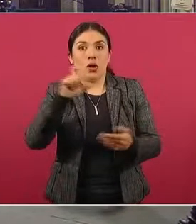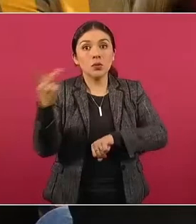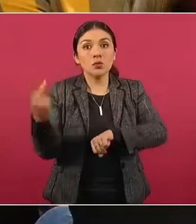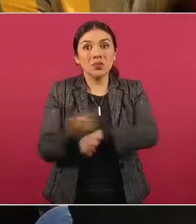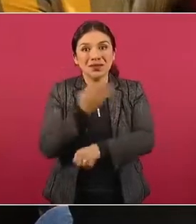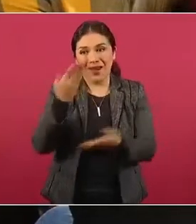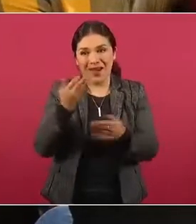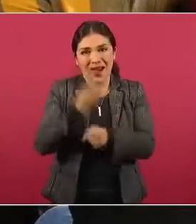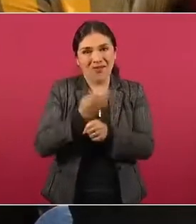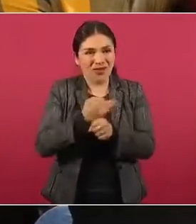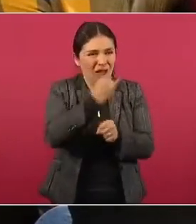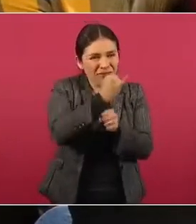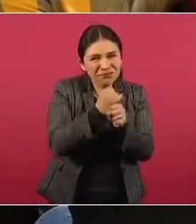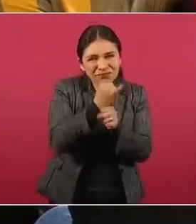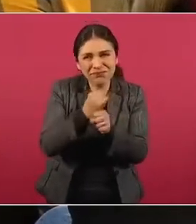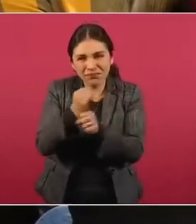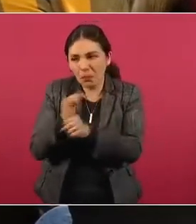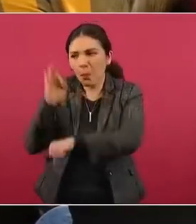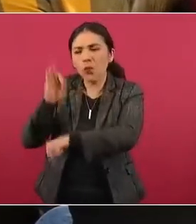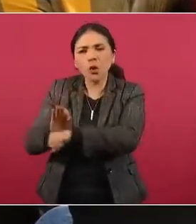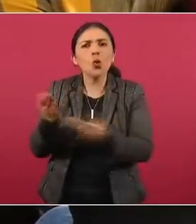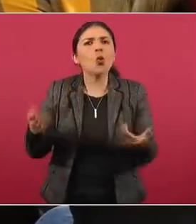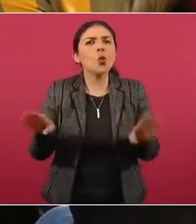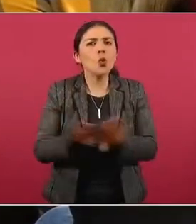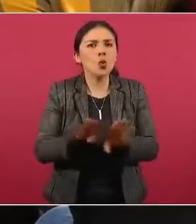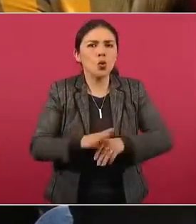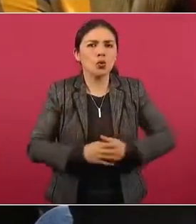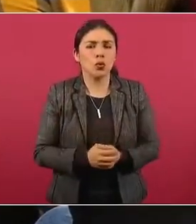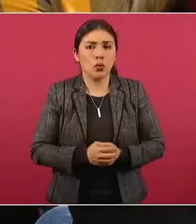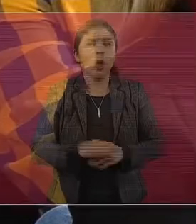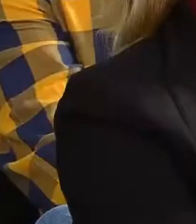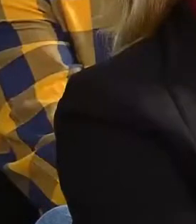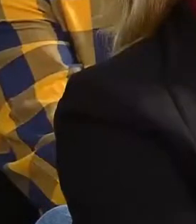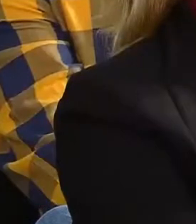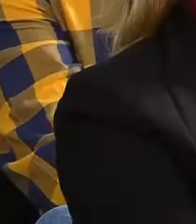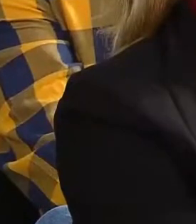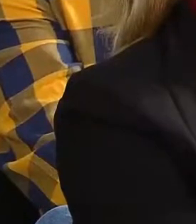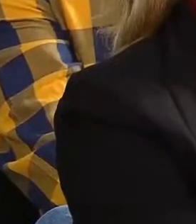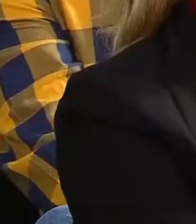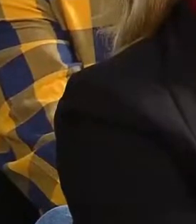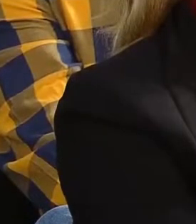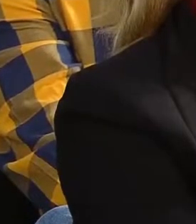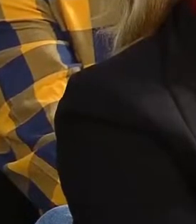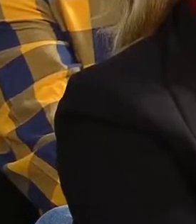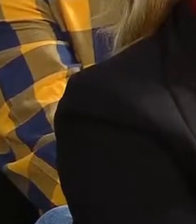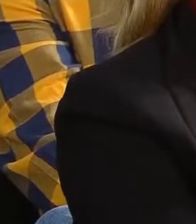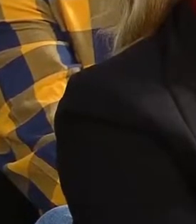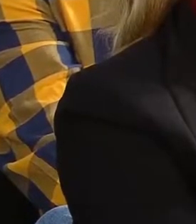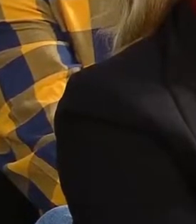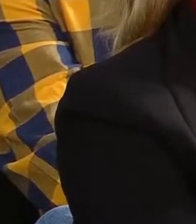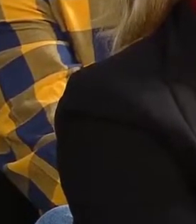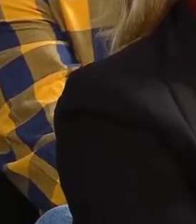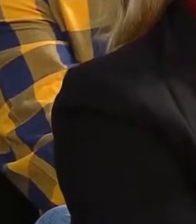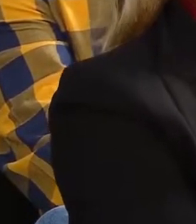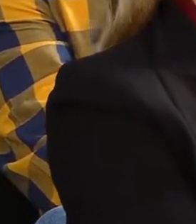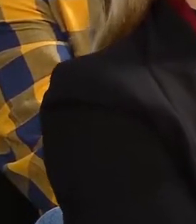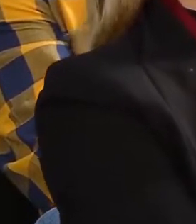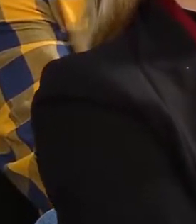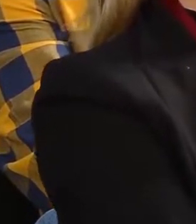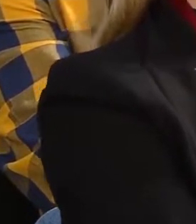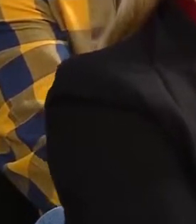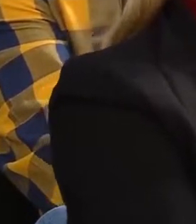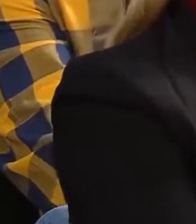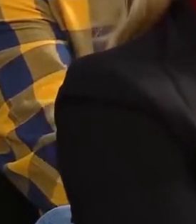investigación, porque Susana en reiteradas ocasiones denunció la